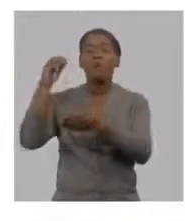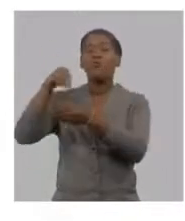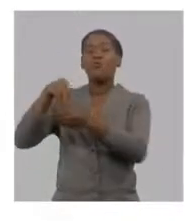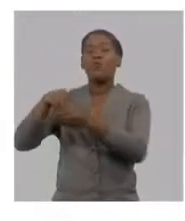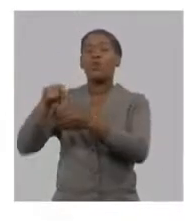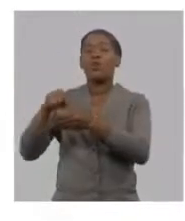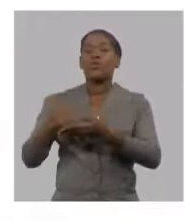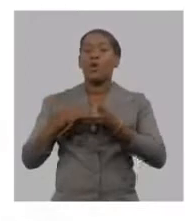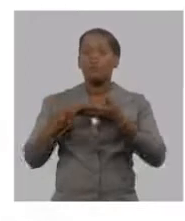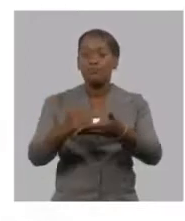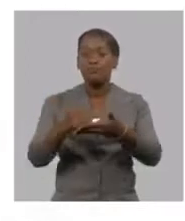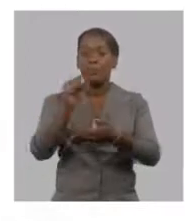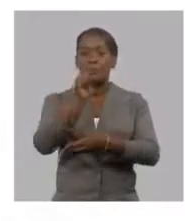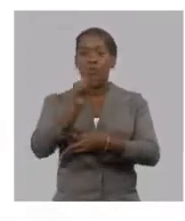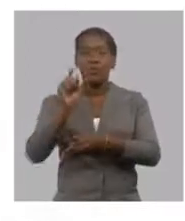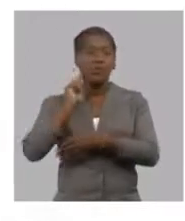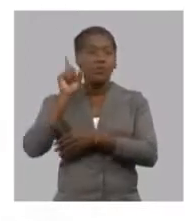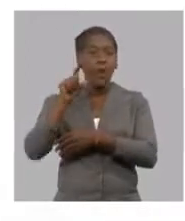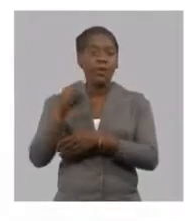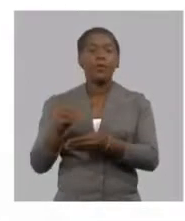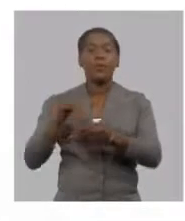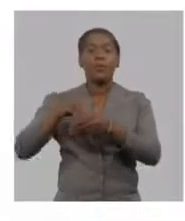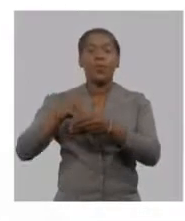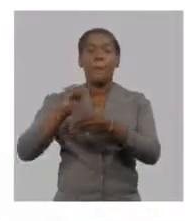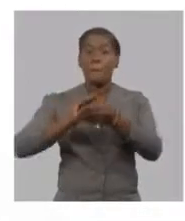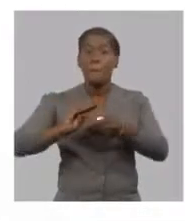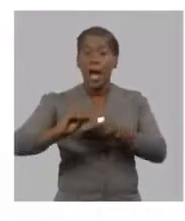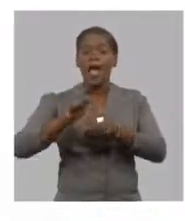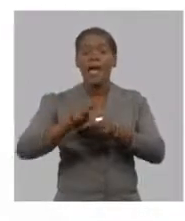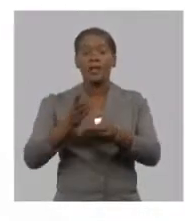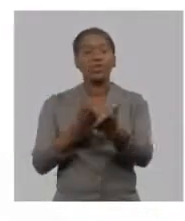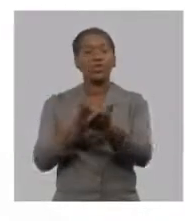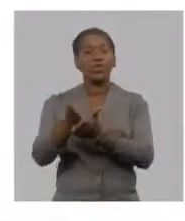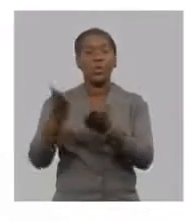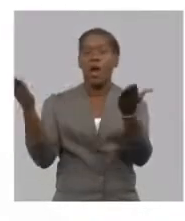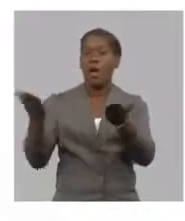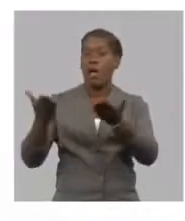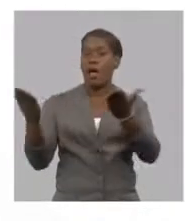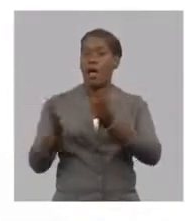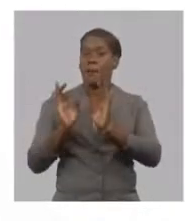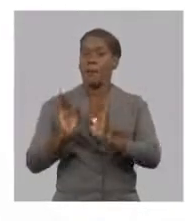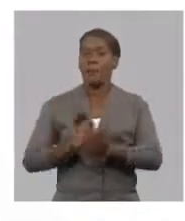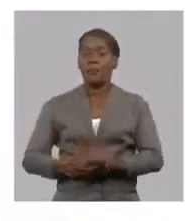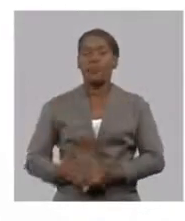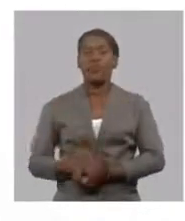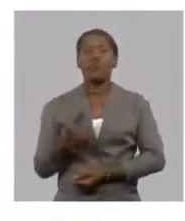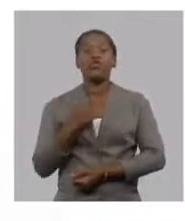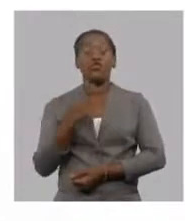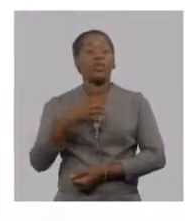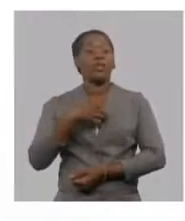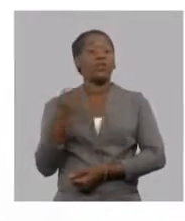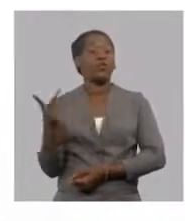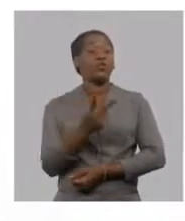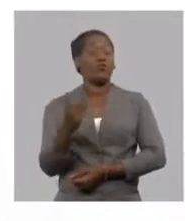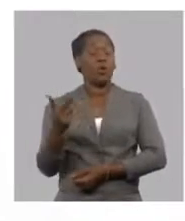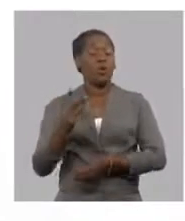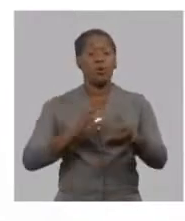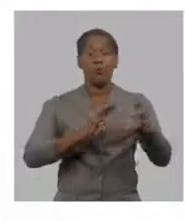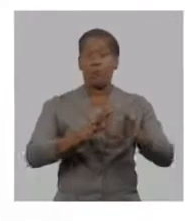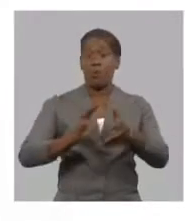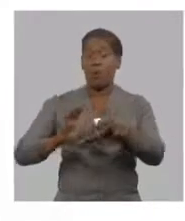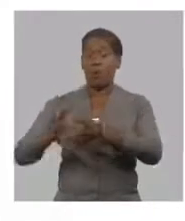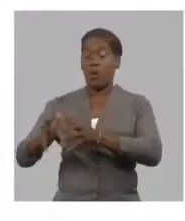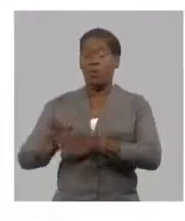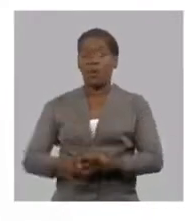insumos de propio combustible nosotros vamos a enfrentar con las dos modalidades tanto la inversión como el